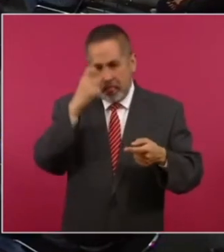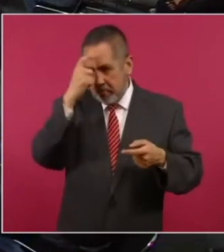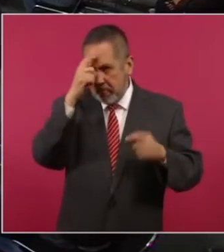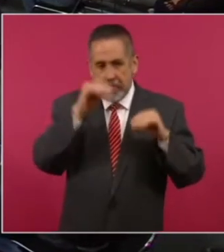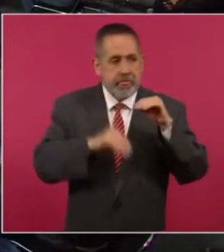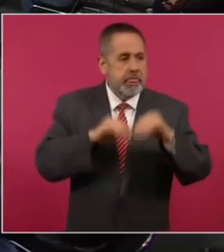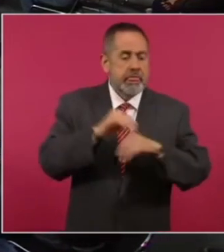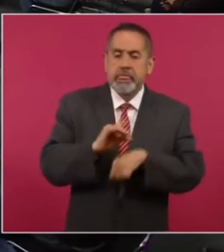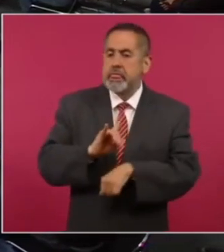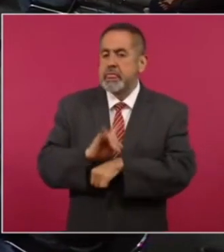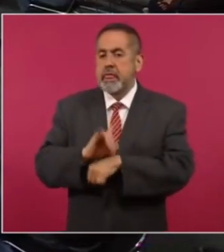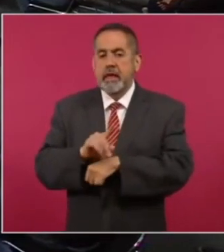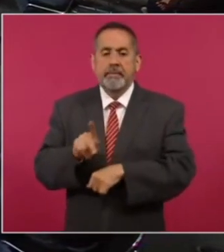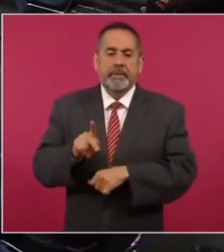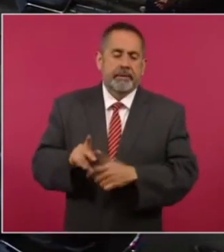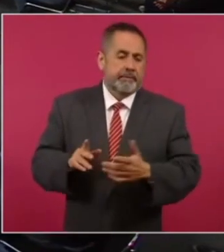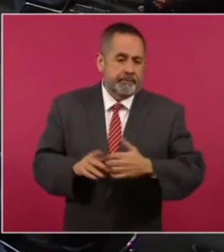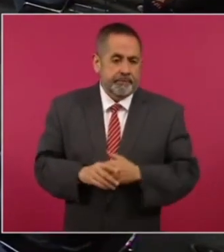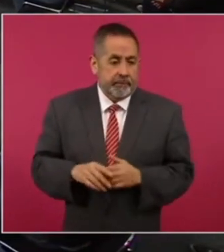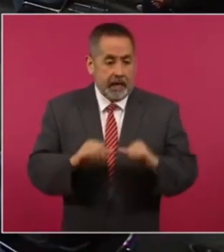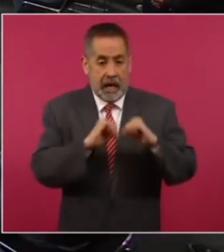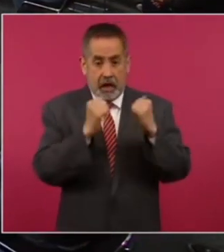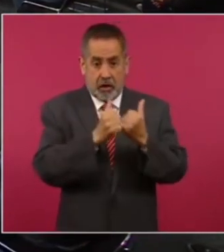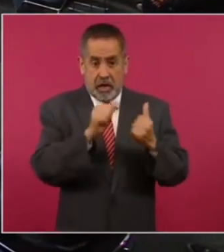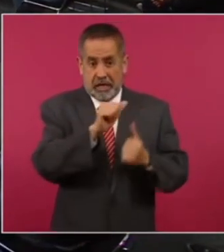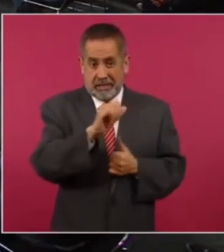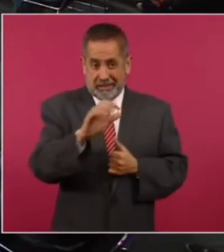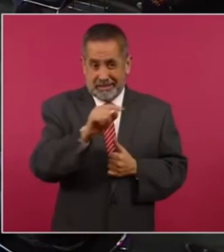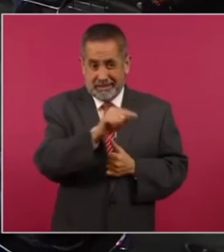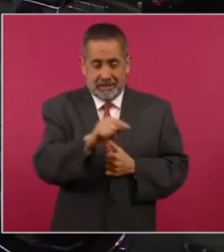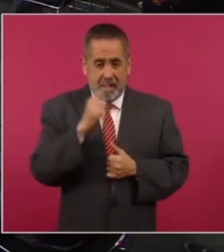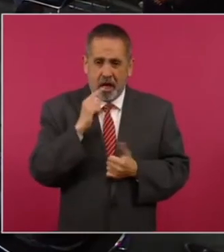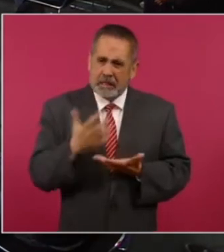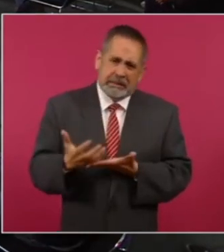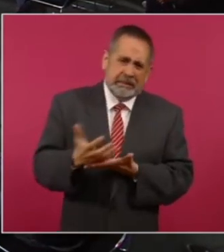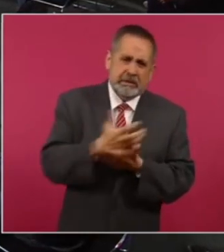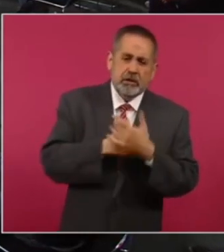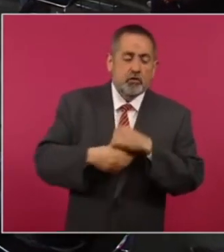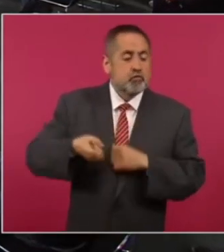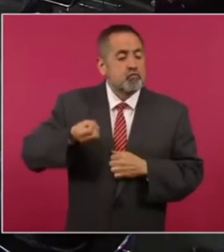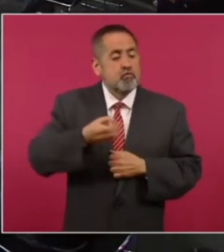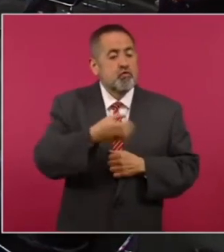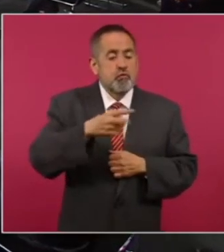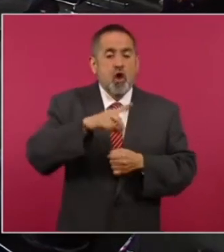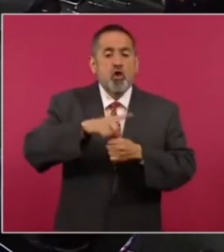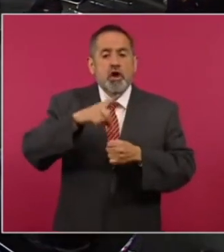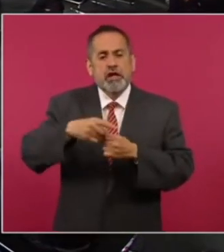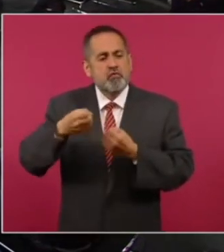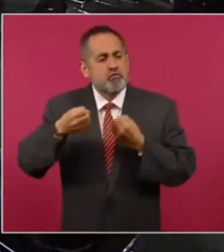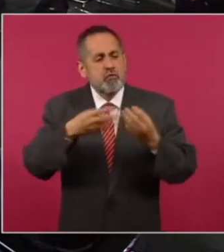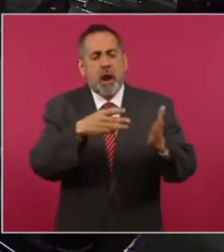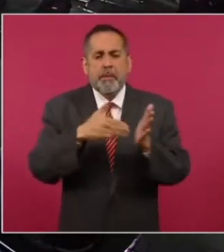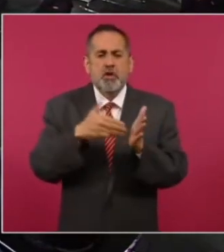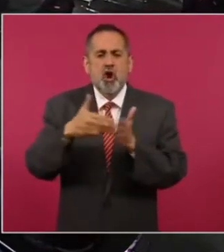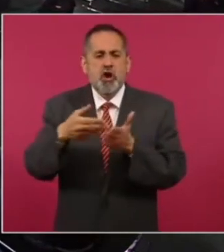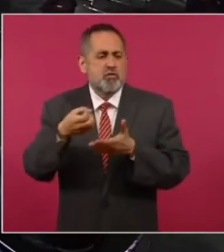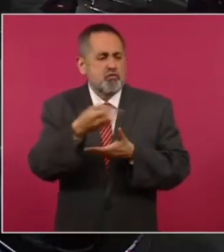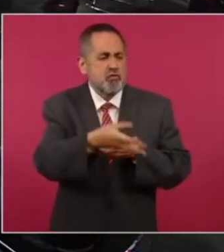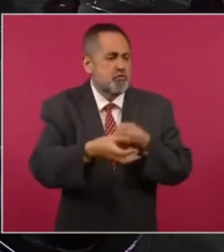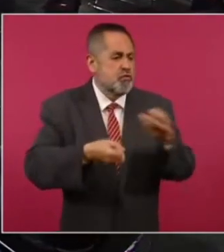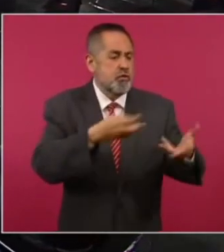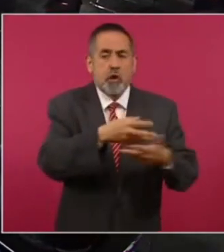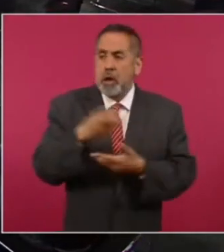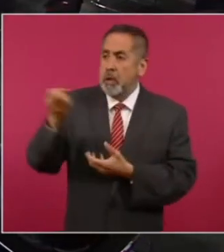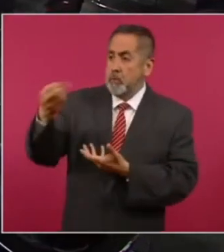asociaciones civiles se dedicaron a obtener donativos donativos millonarios que sobre todo empezaron a